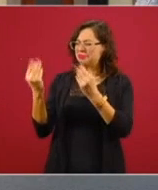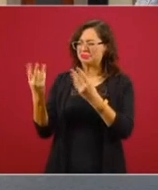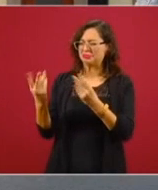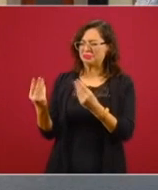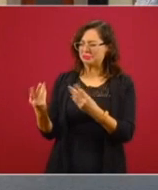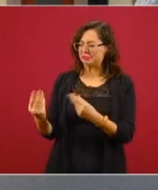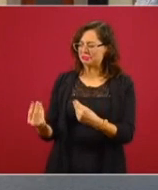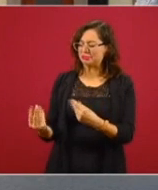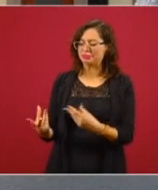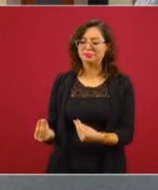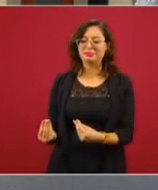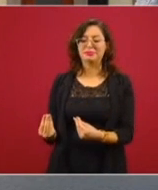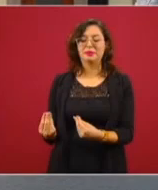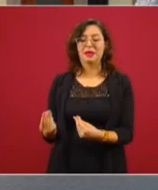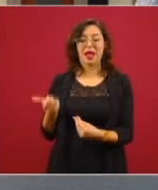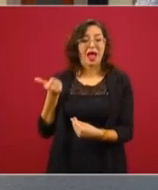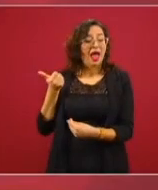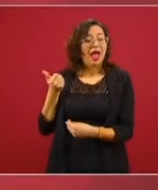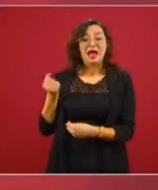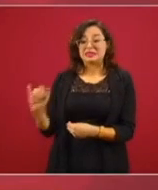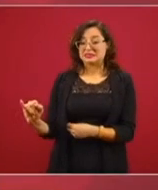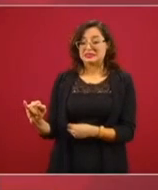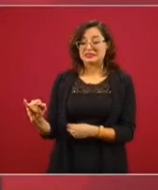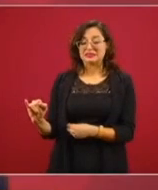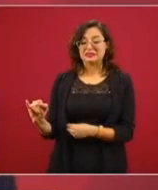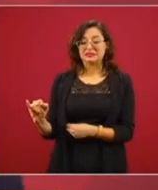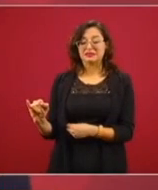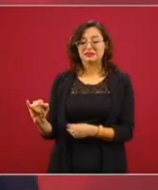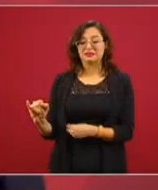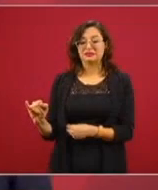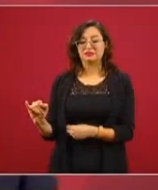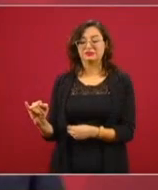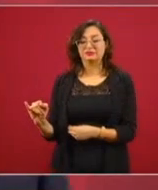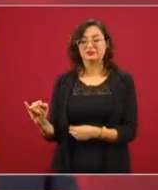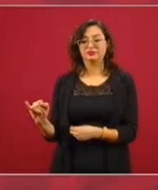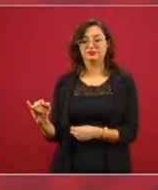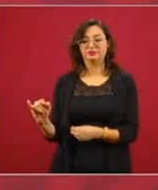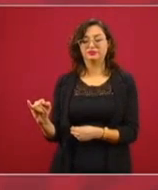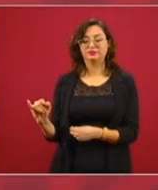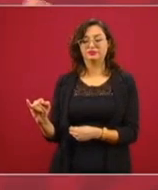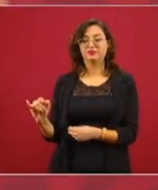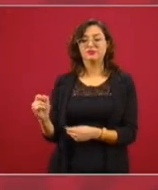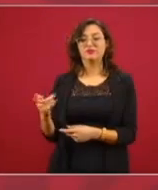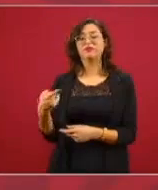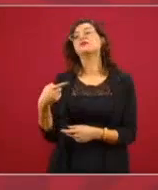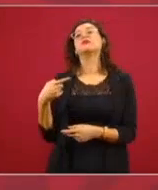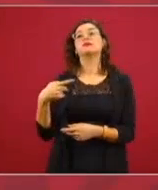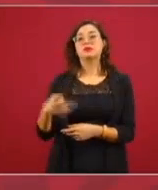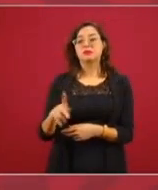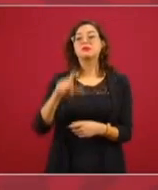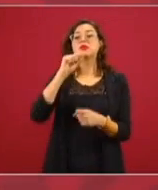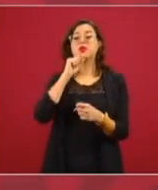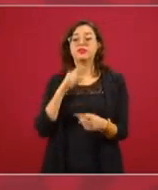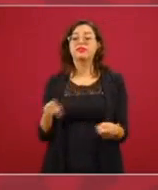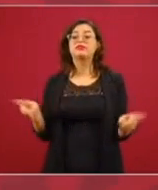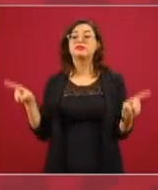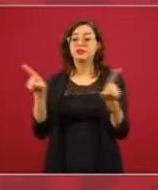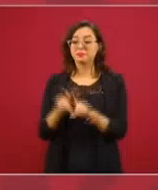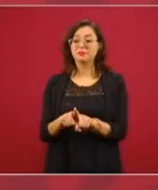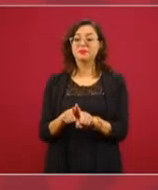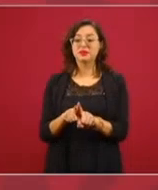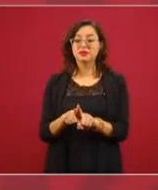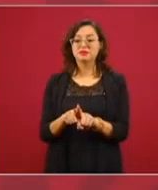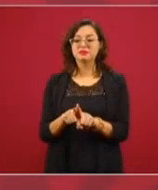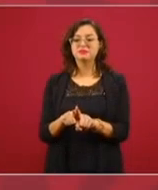vamos a poder